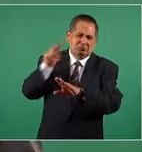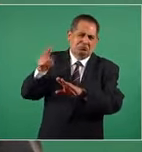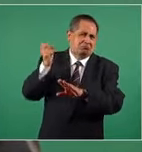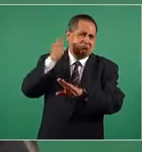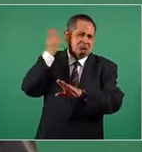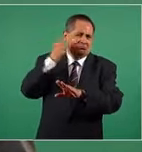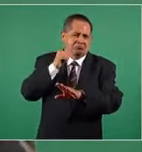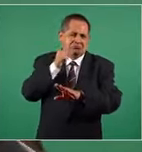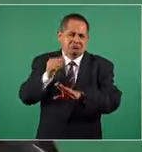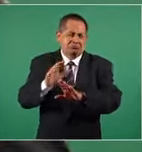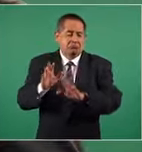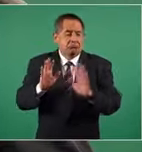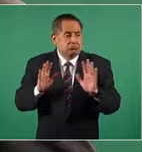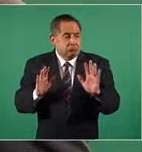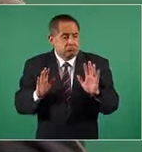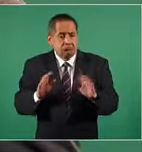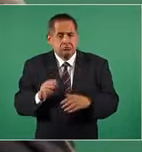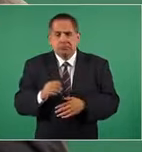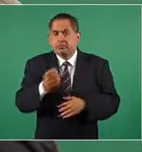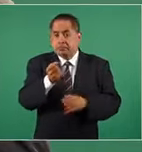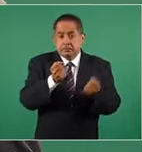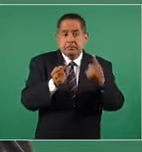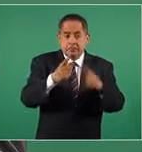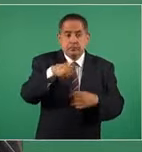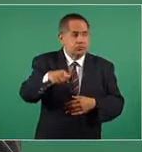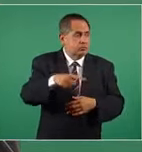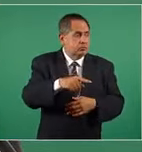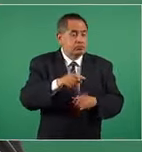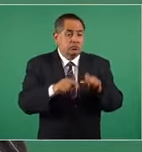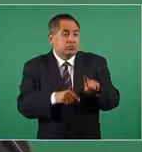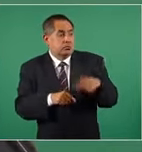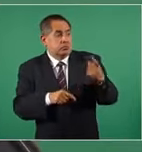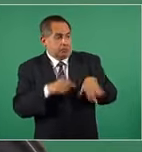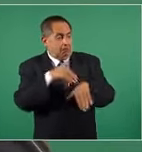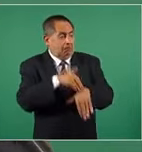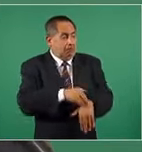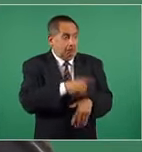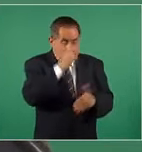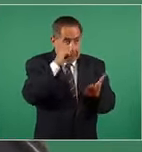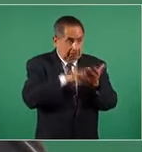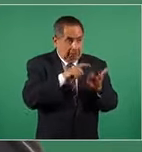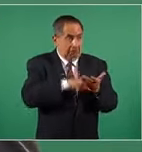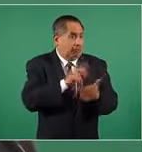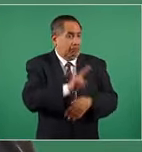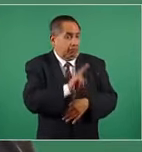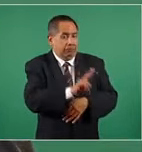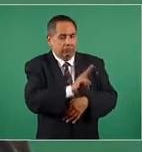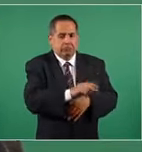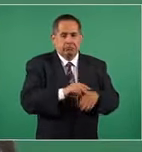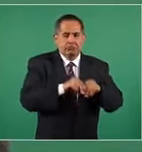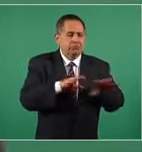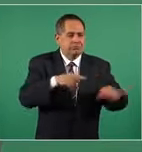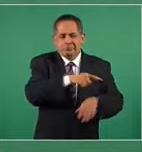y les creen a los medios